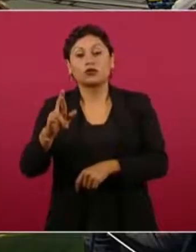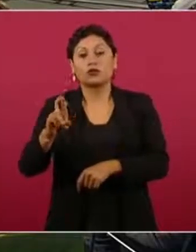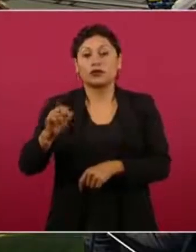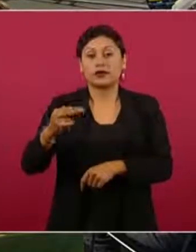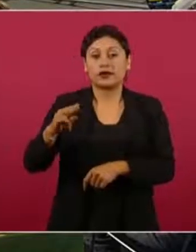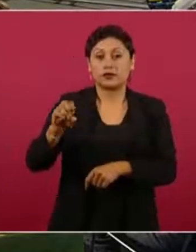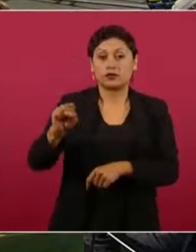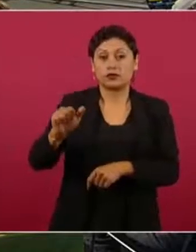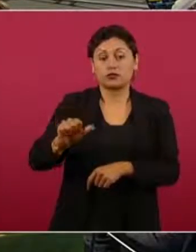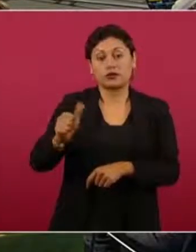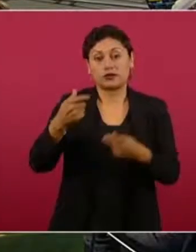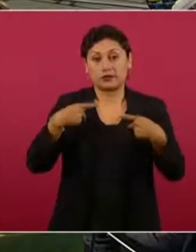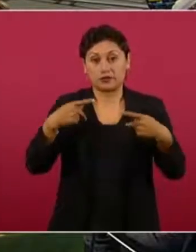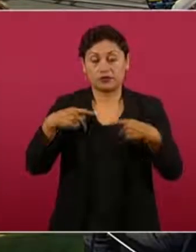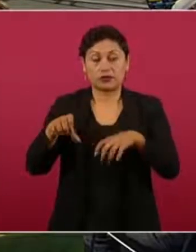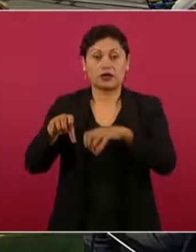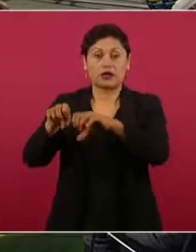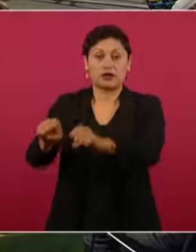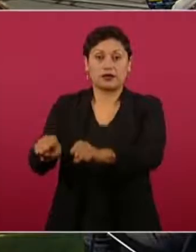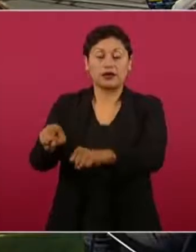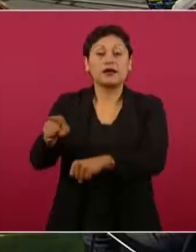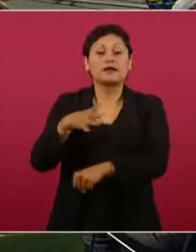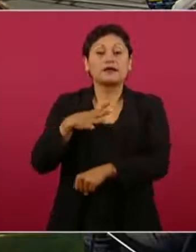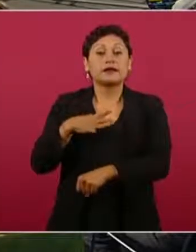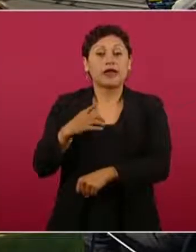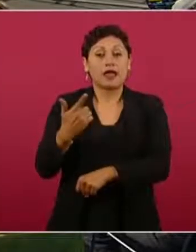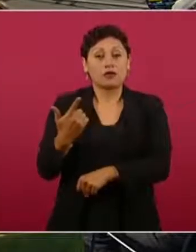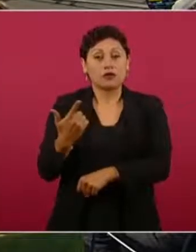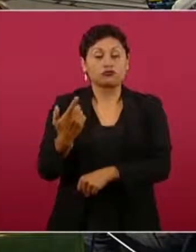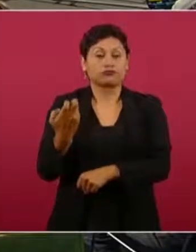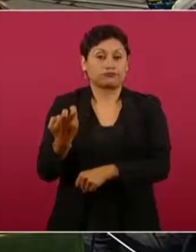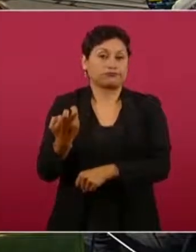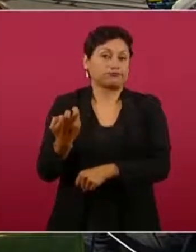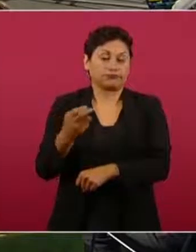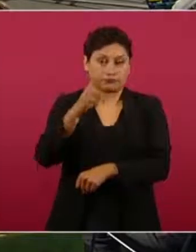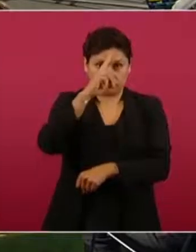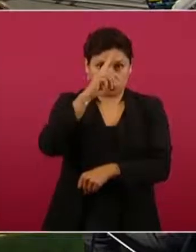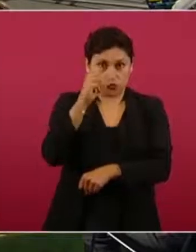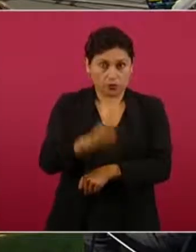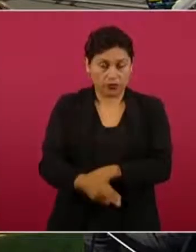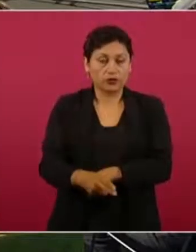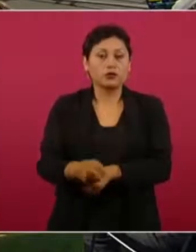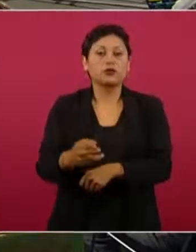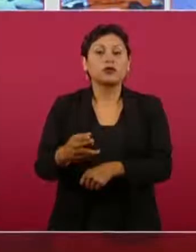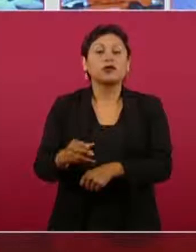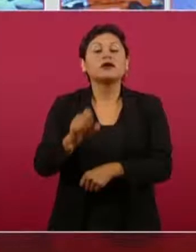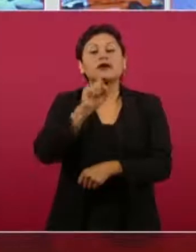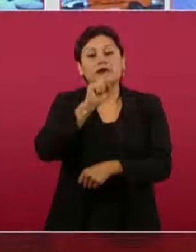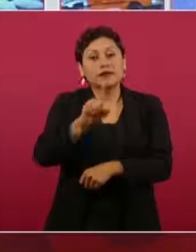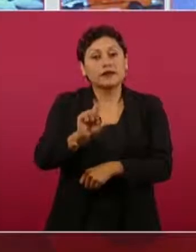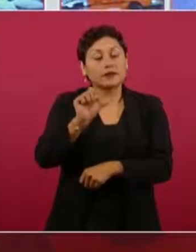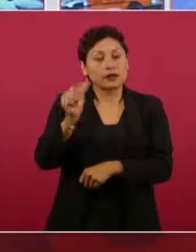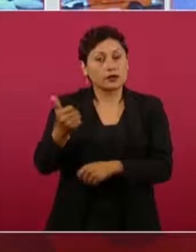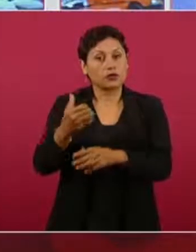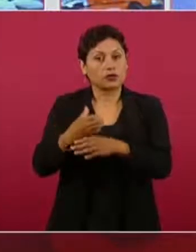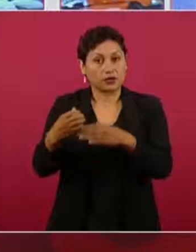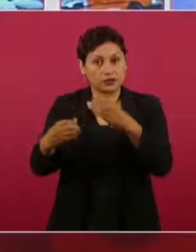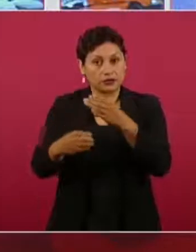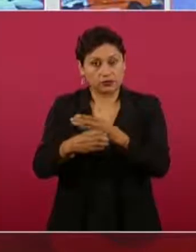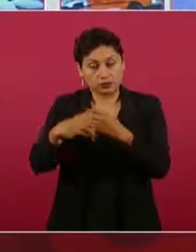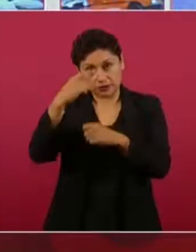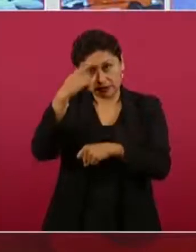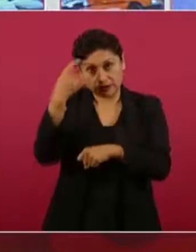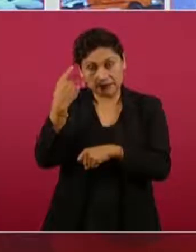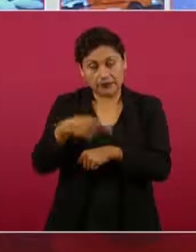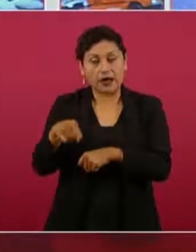con dos fusiles de uso prohibido, además de otro tipo de material para actividades